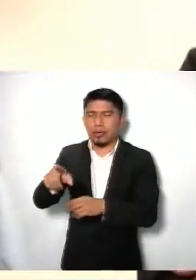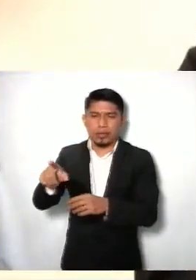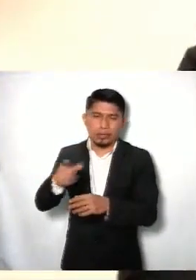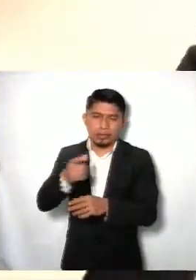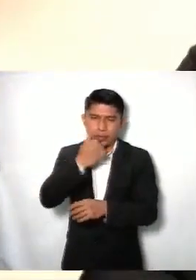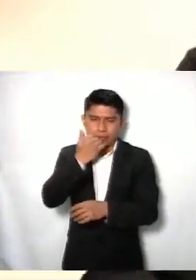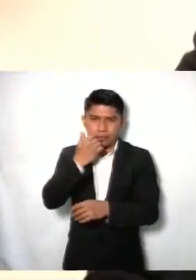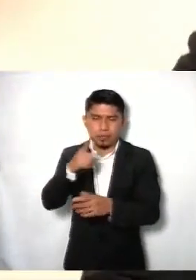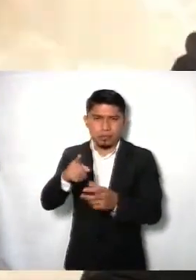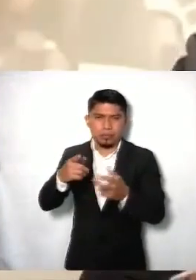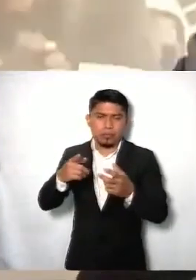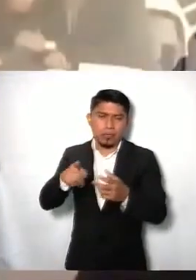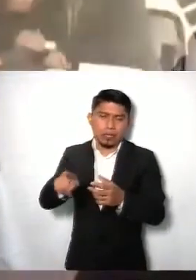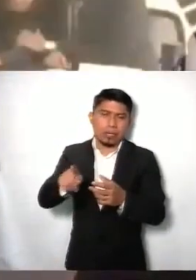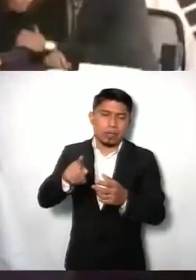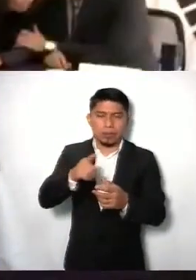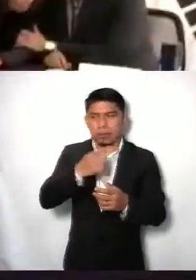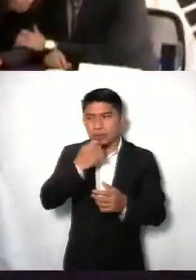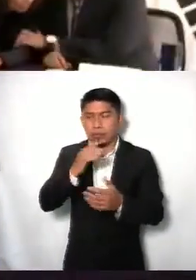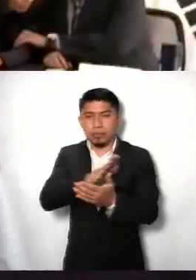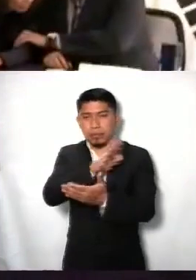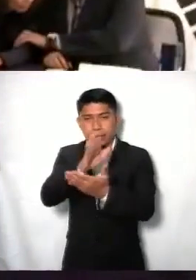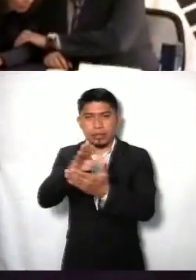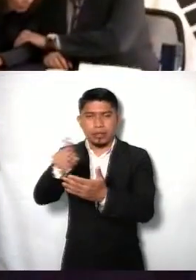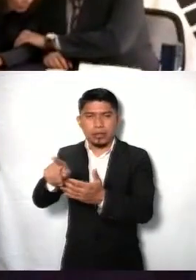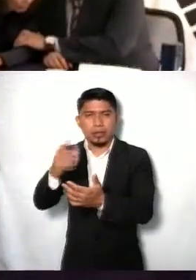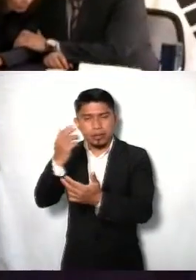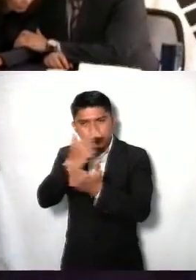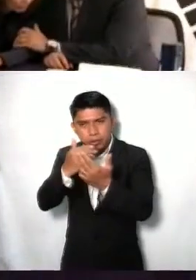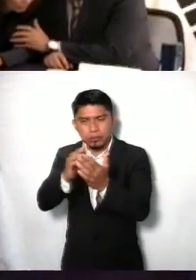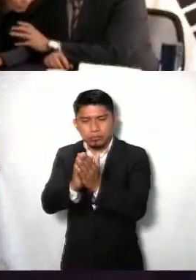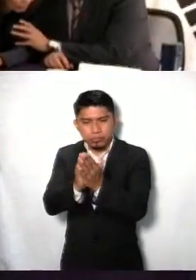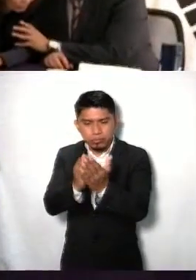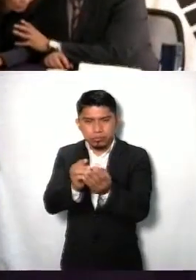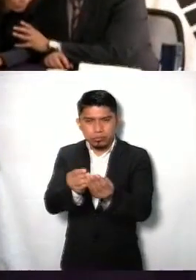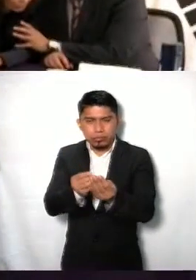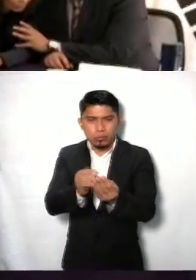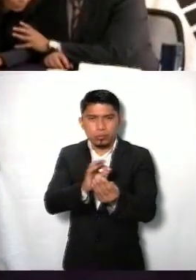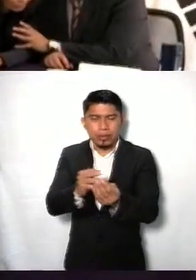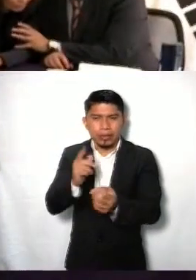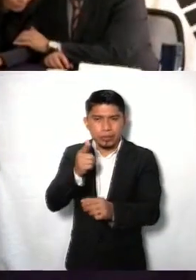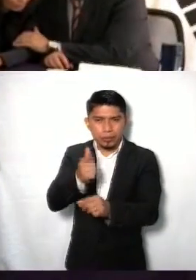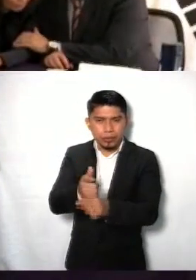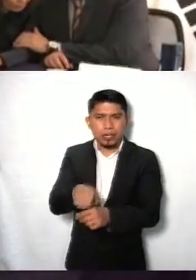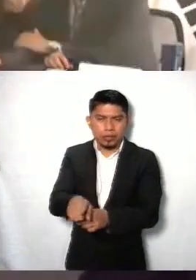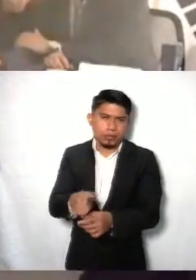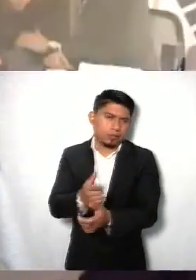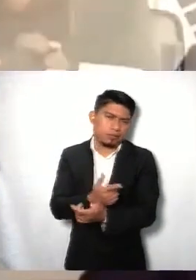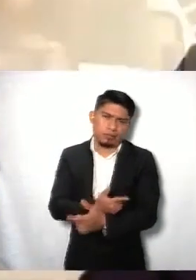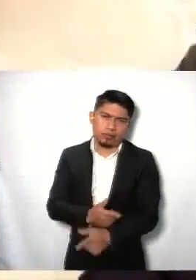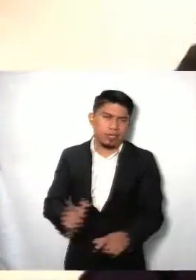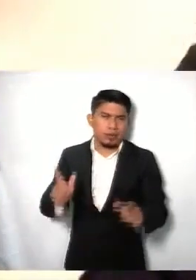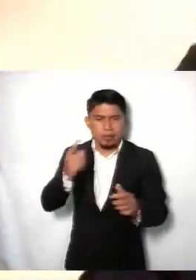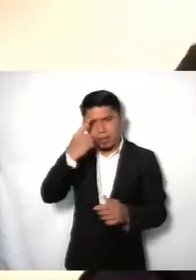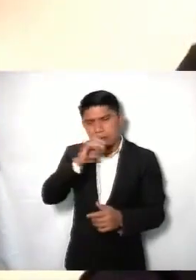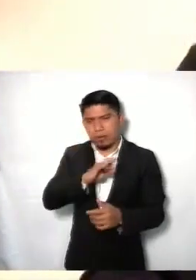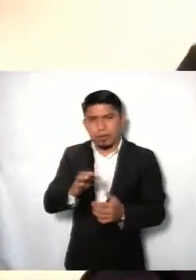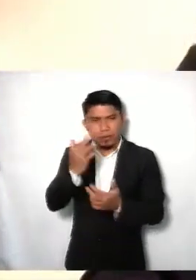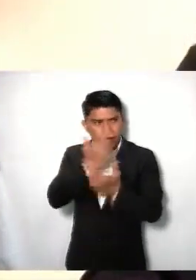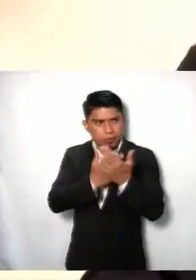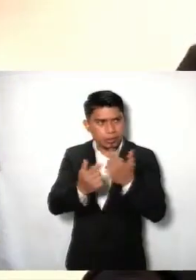que puedan asistir al Info y participar y consultar textos que también pueden encontrar ahí, que están a su disposición. Y simplemente,